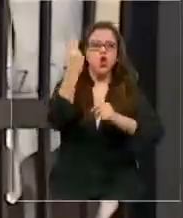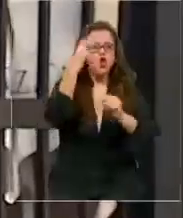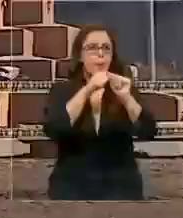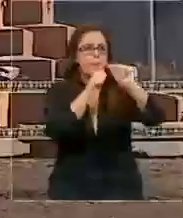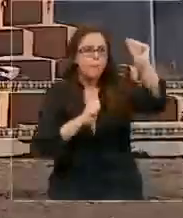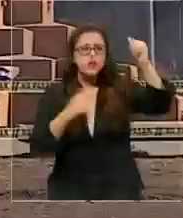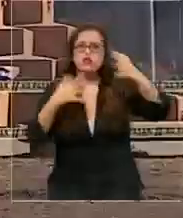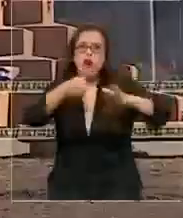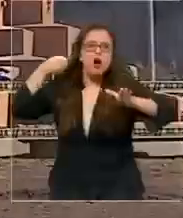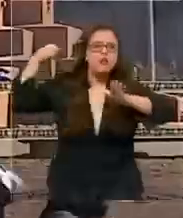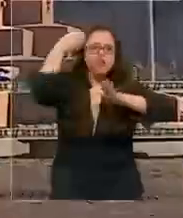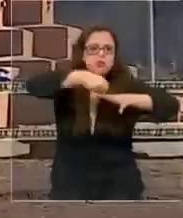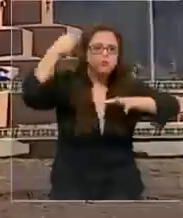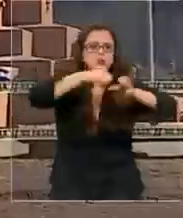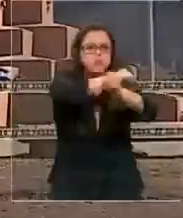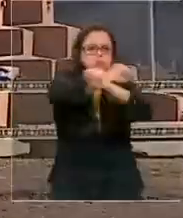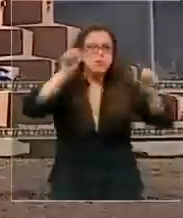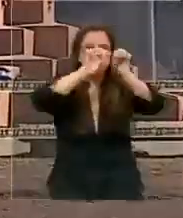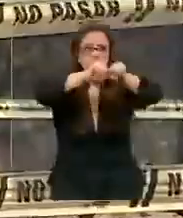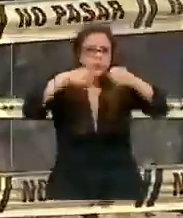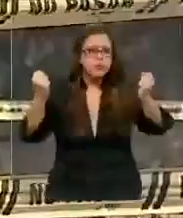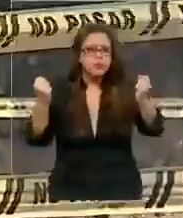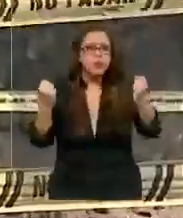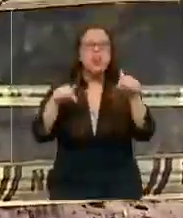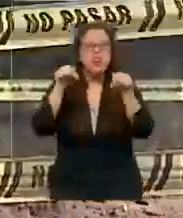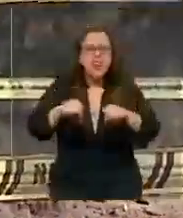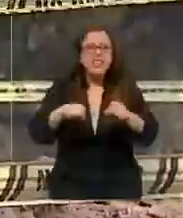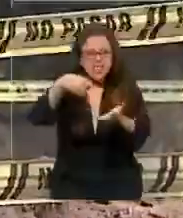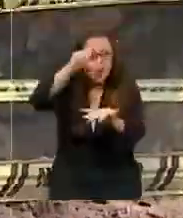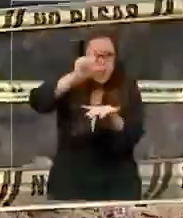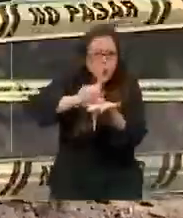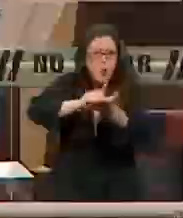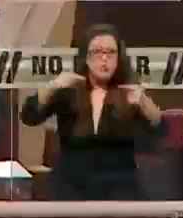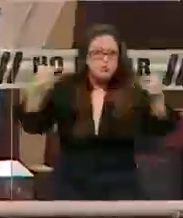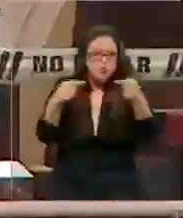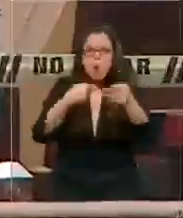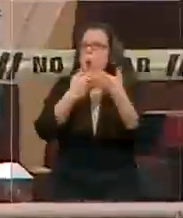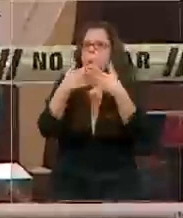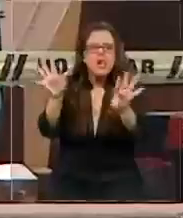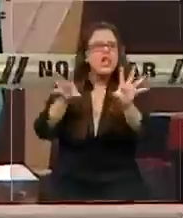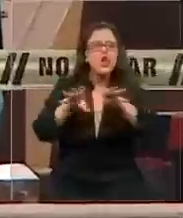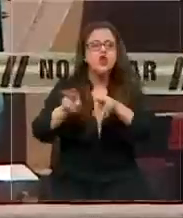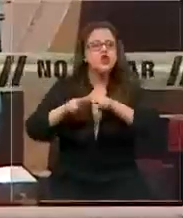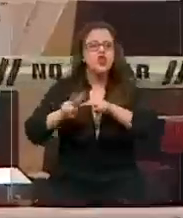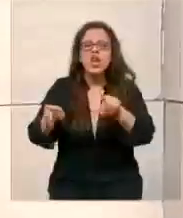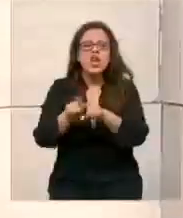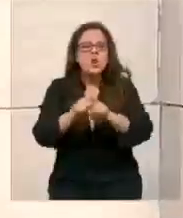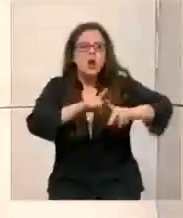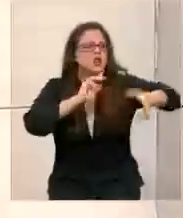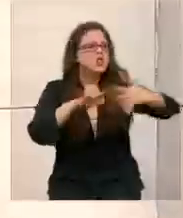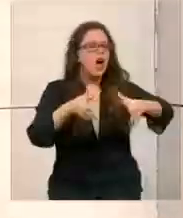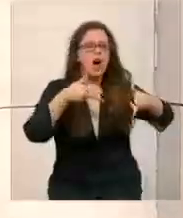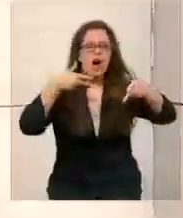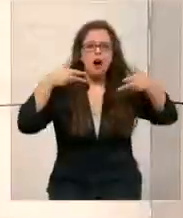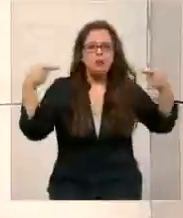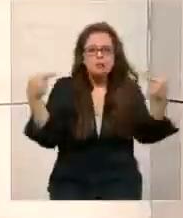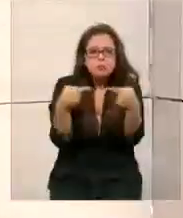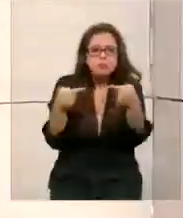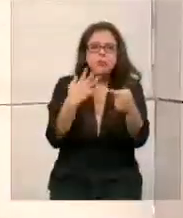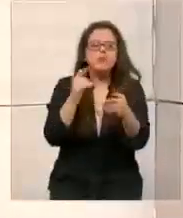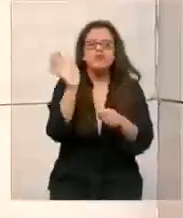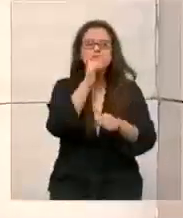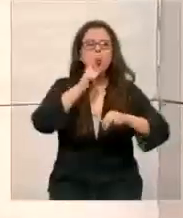de alto y las rompieron. Que esto es un territorio en disputa, entonces lo que hagan va a generar controversia. Porque no está